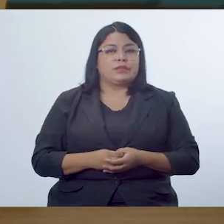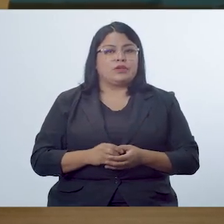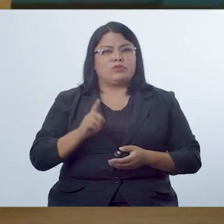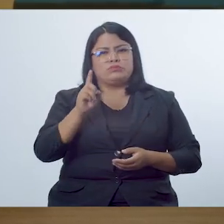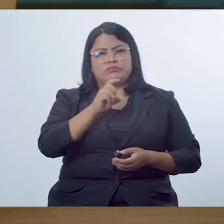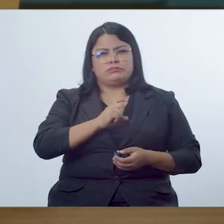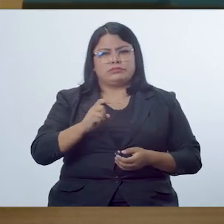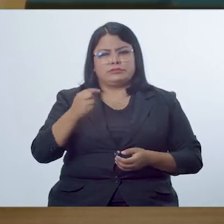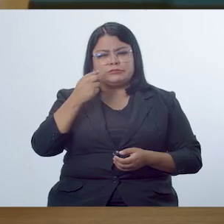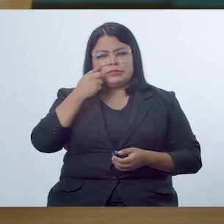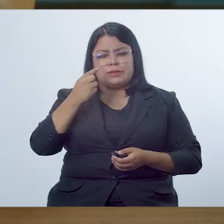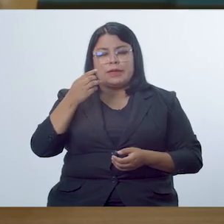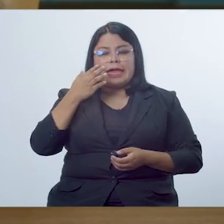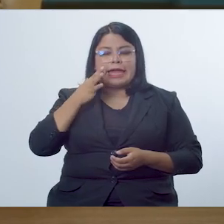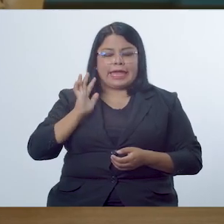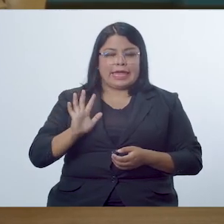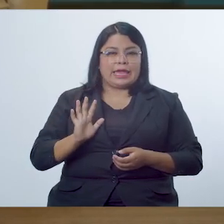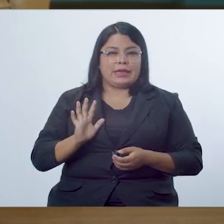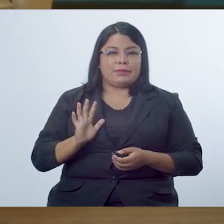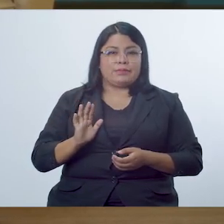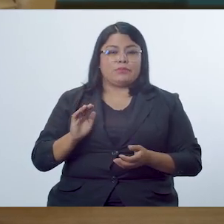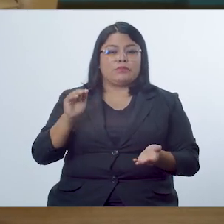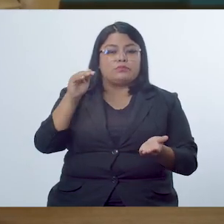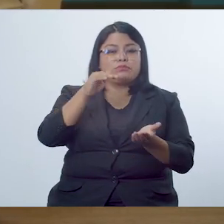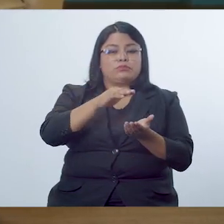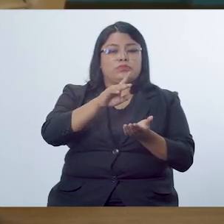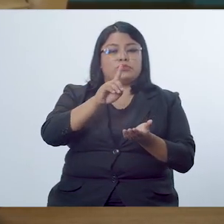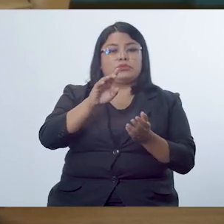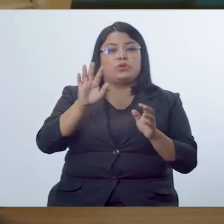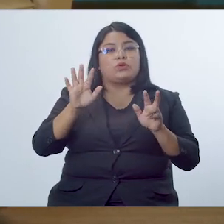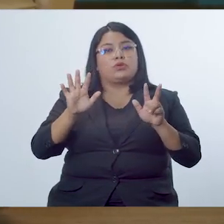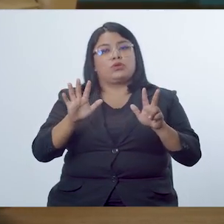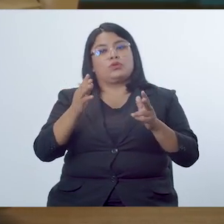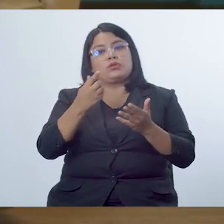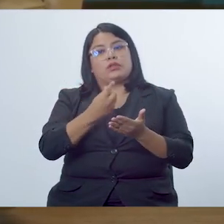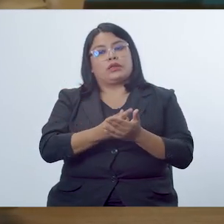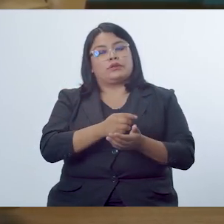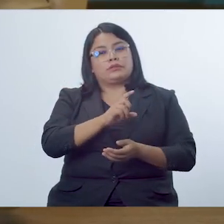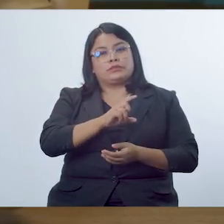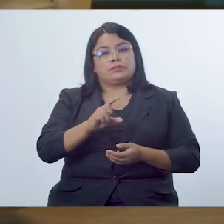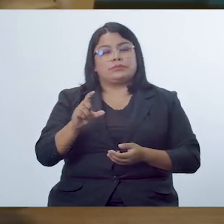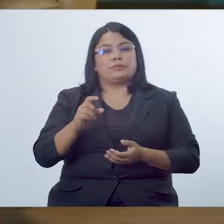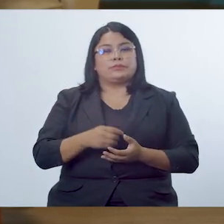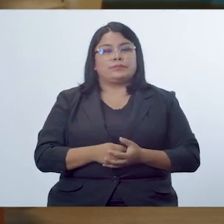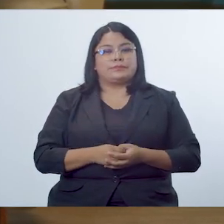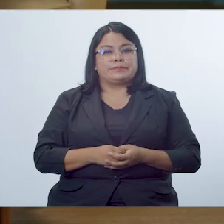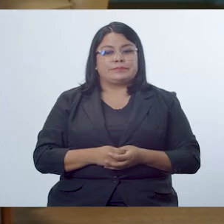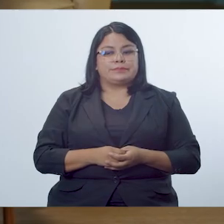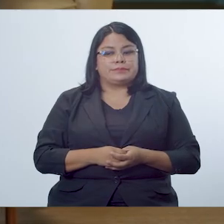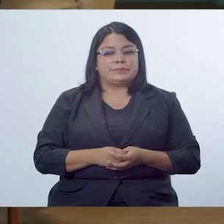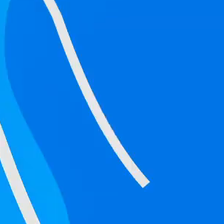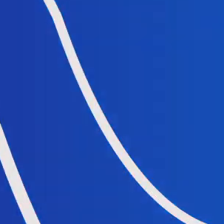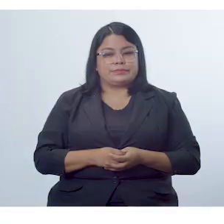en una semana, veamos un ejemplo de la unidad 1 de octavo grado, semana 1.